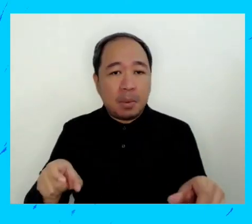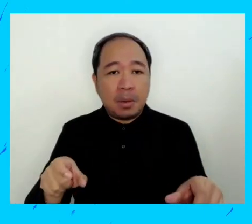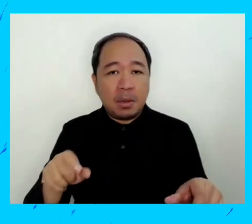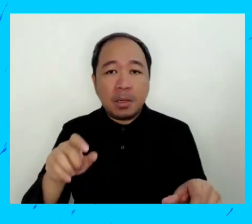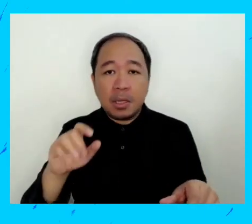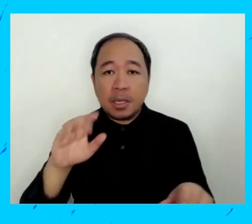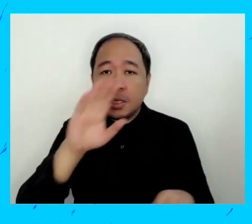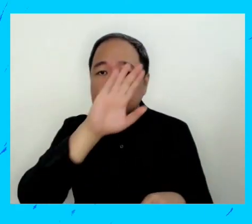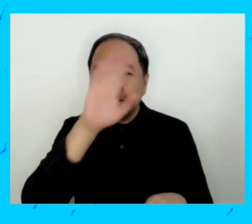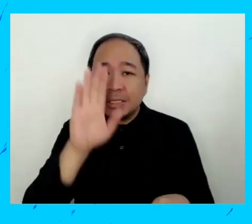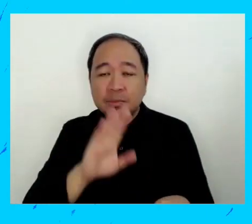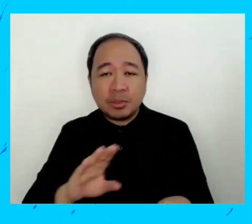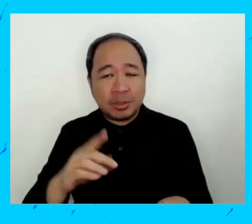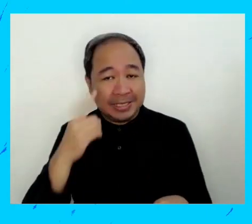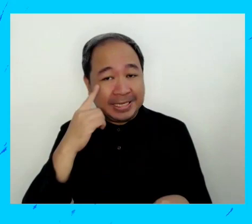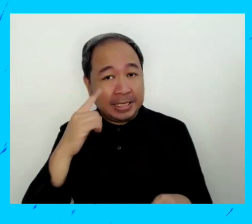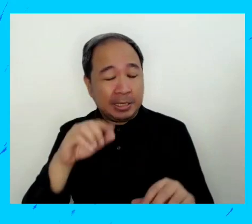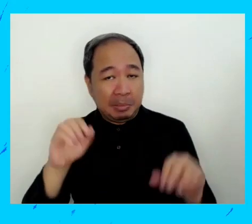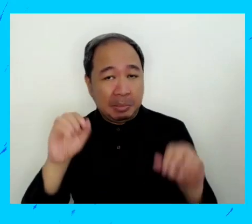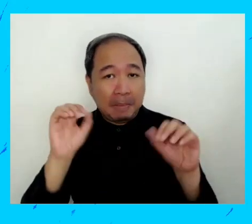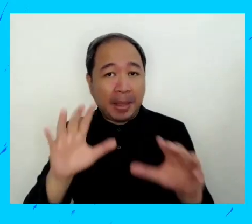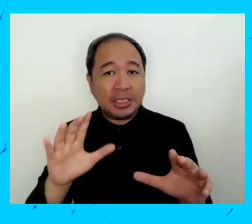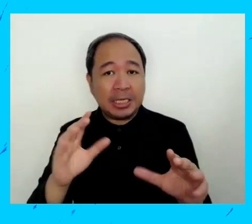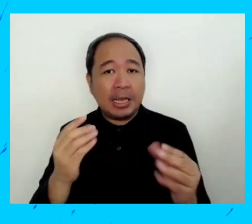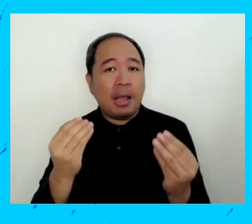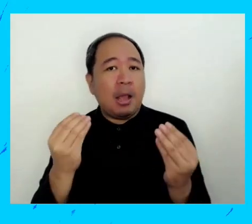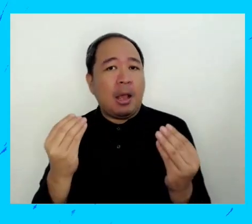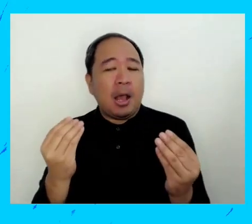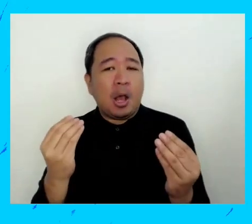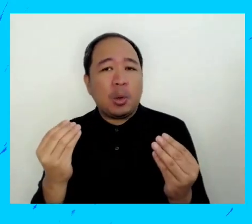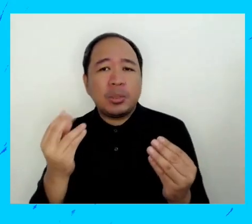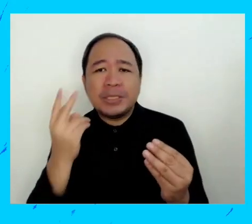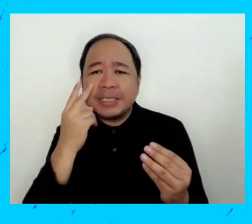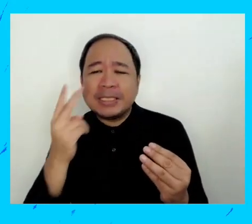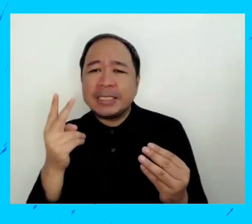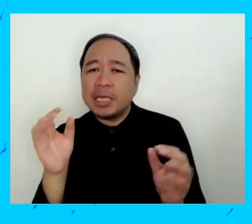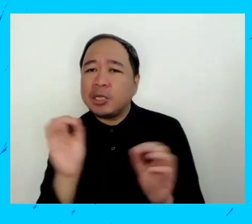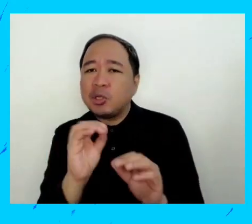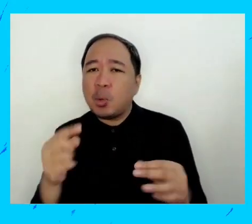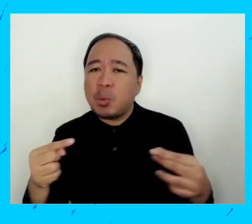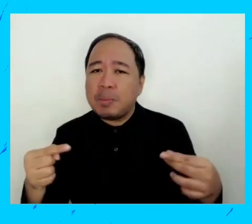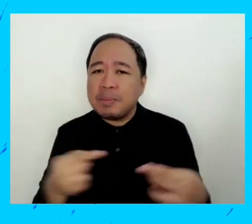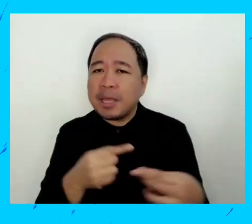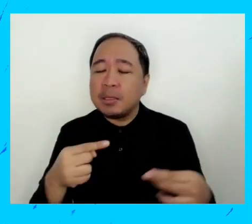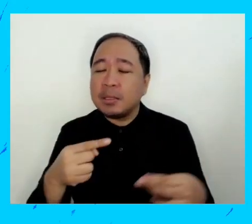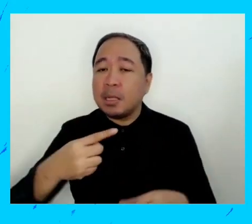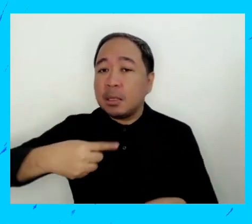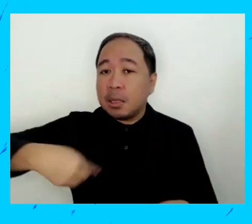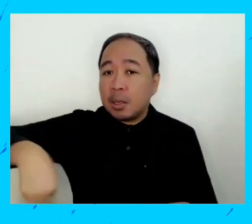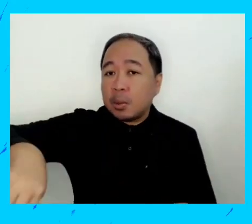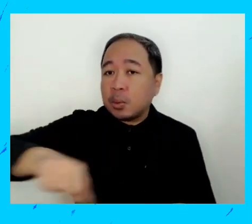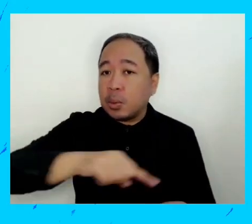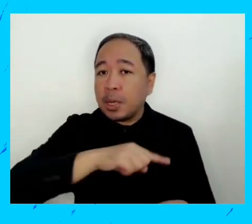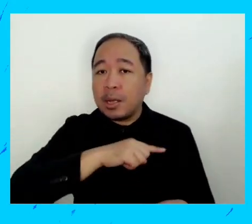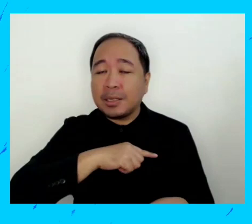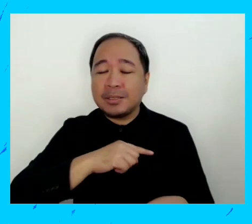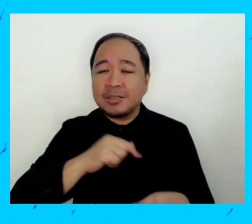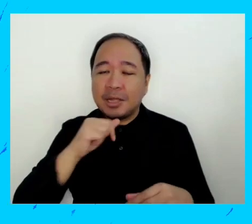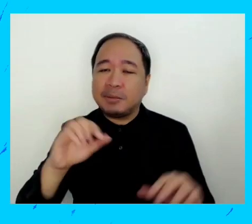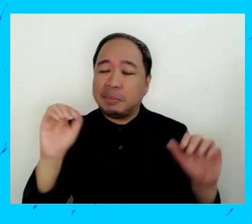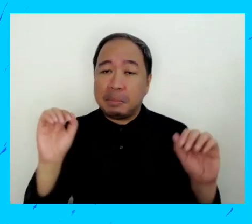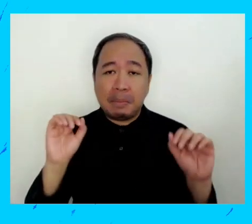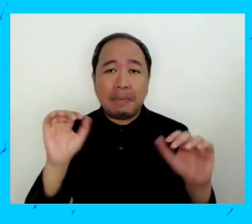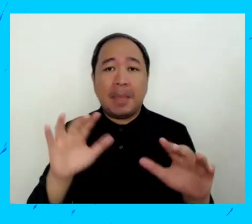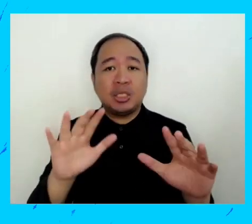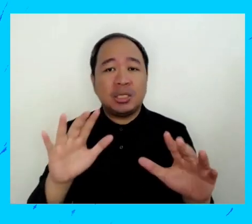con sillas cuando cuando estamos cansados podemos crear una manera en que